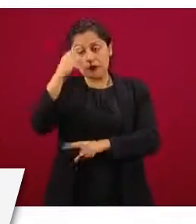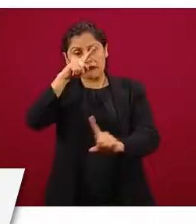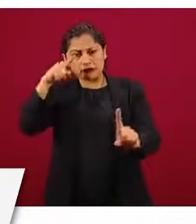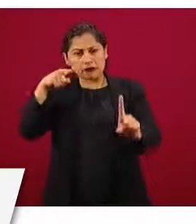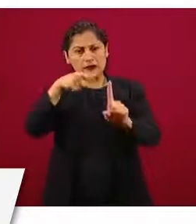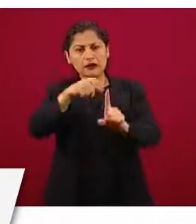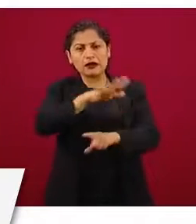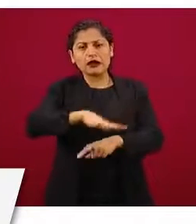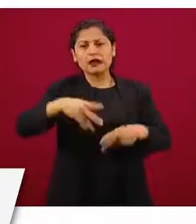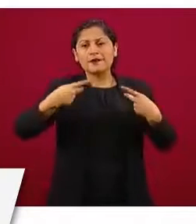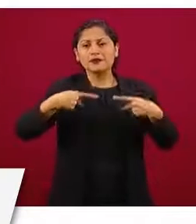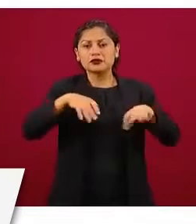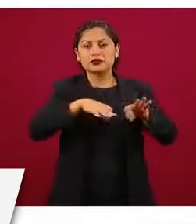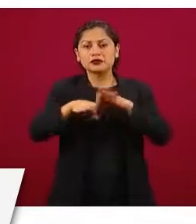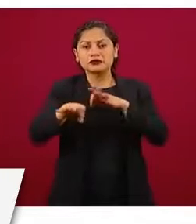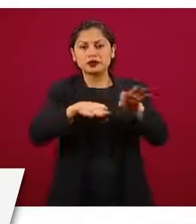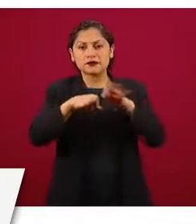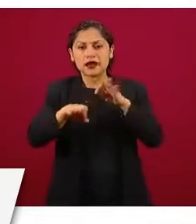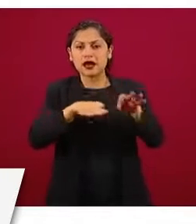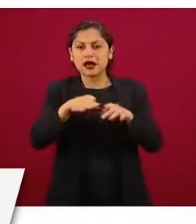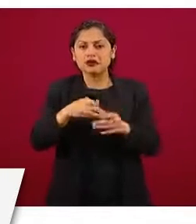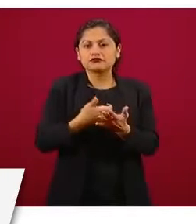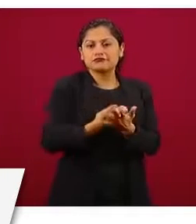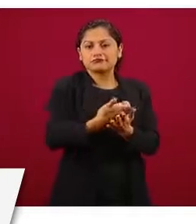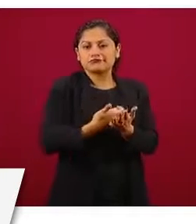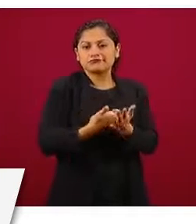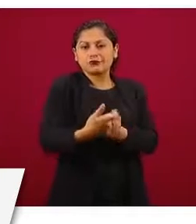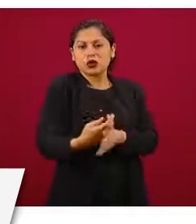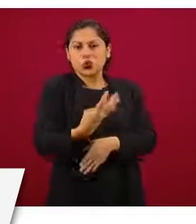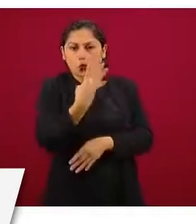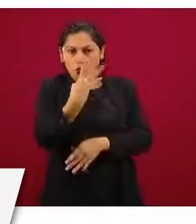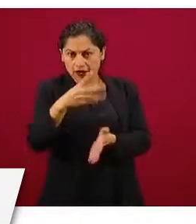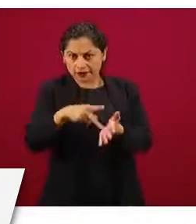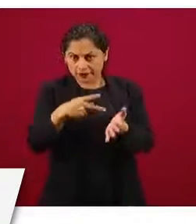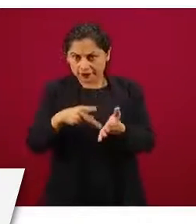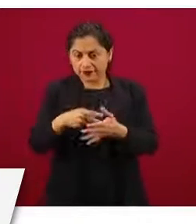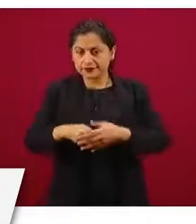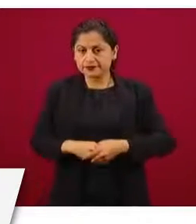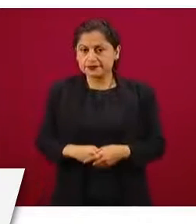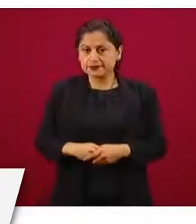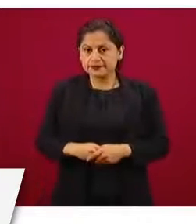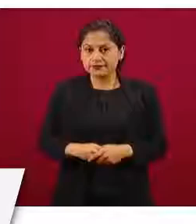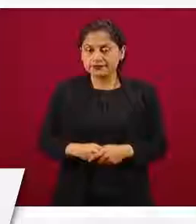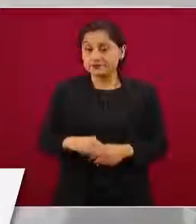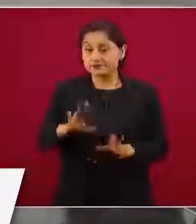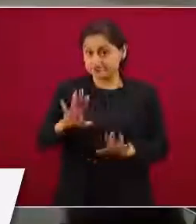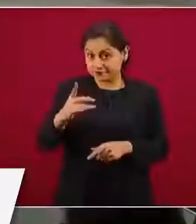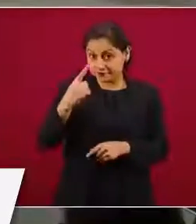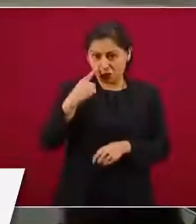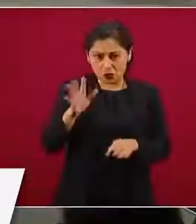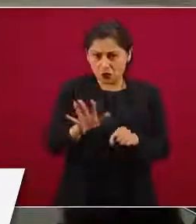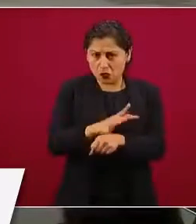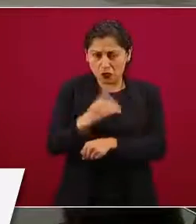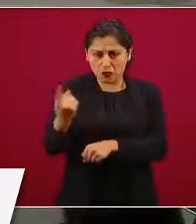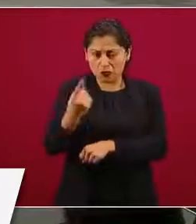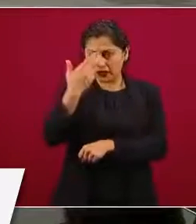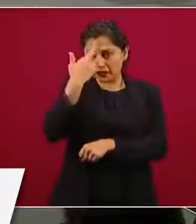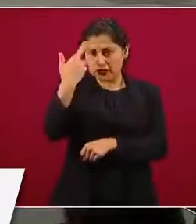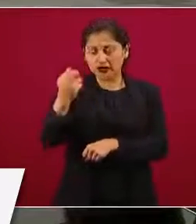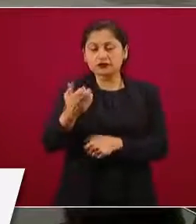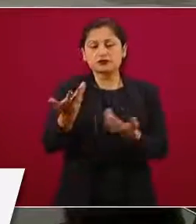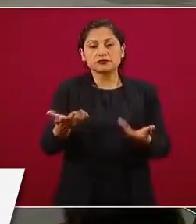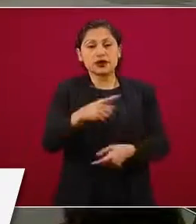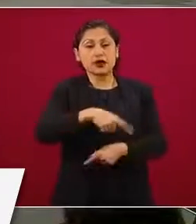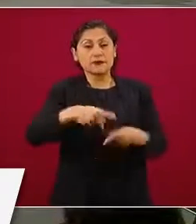tienen hasta cuatro salarios mínimos y hay dos ideas detrás de esto. La primera es que hay que proteger a los trabajadores que